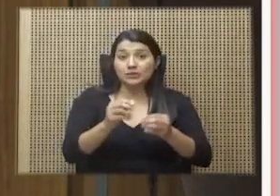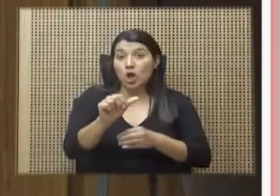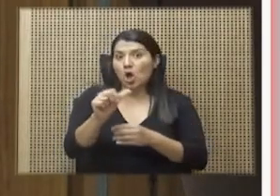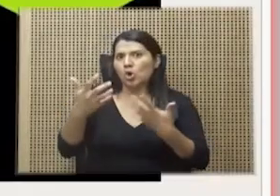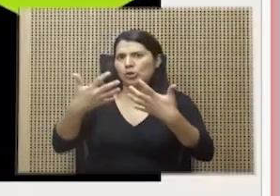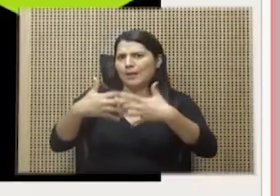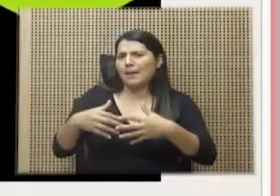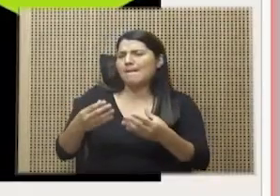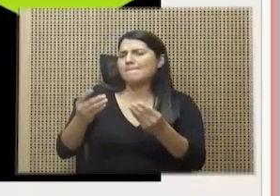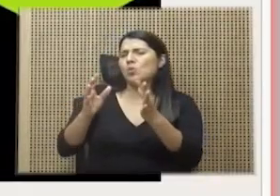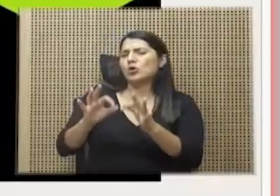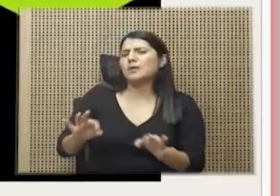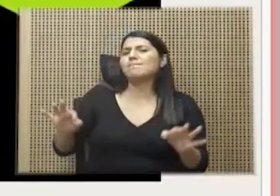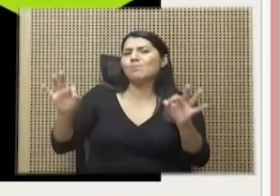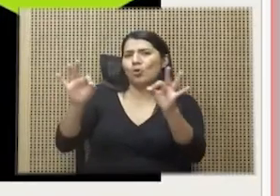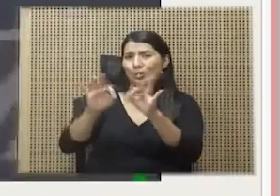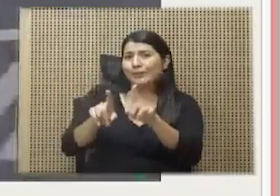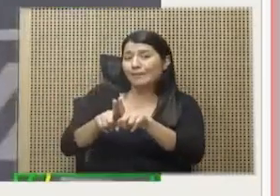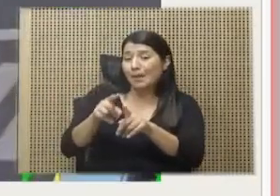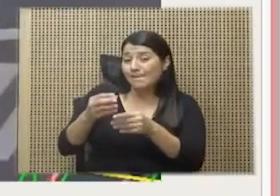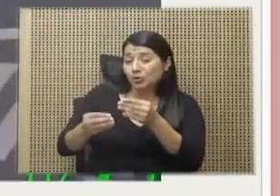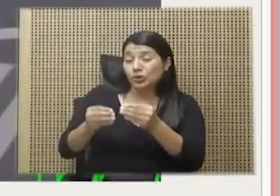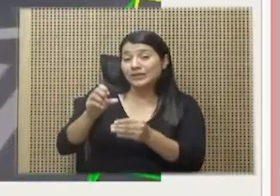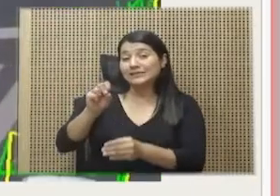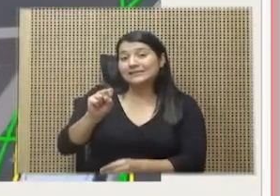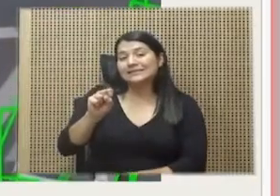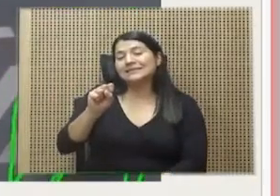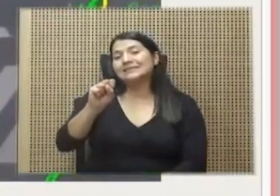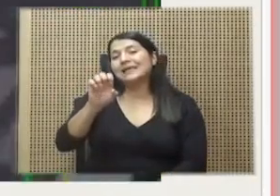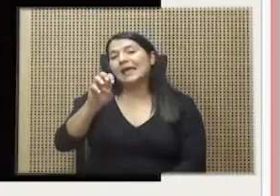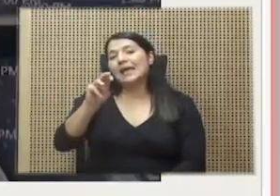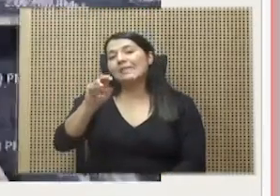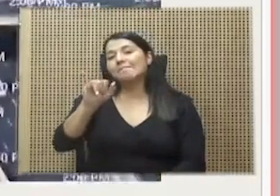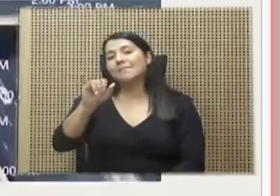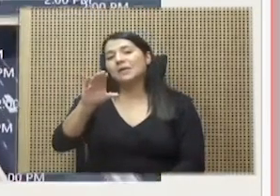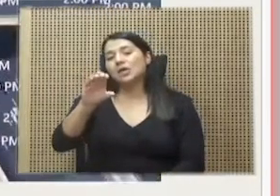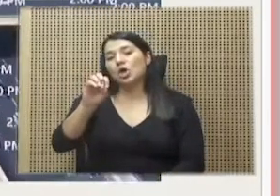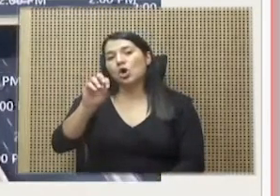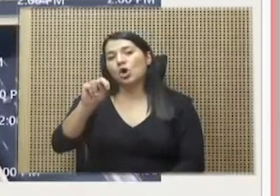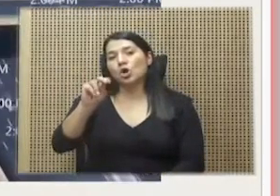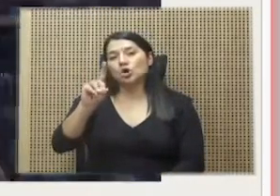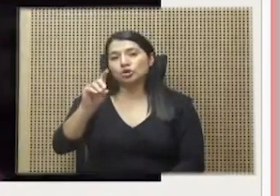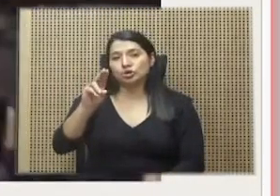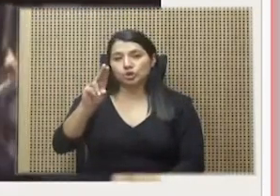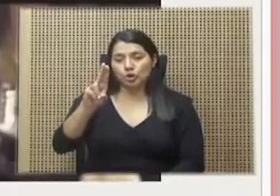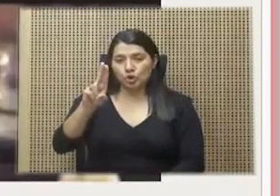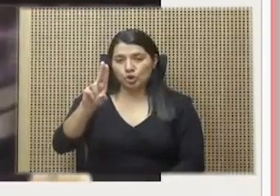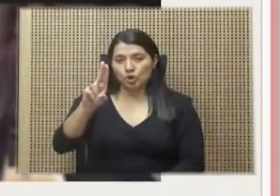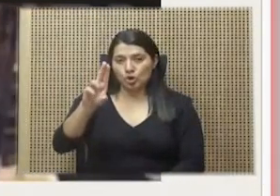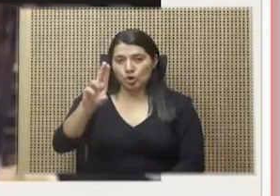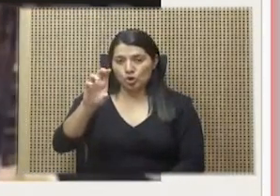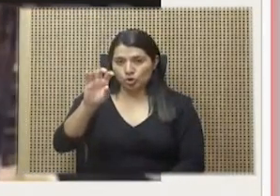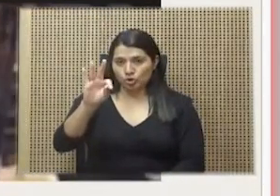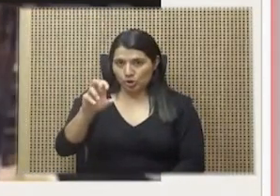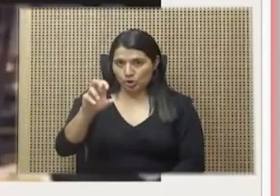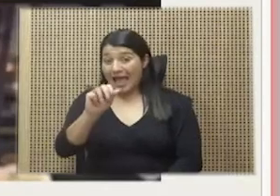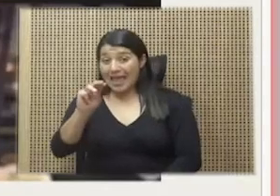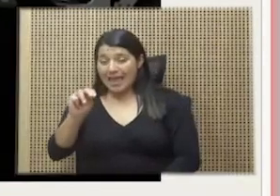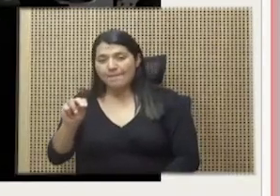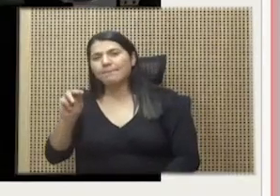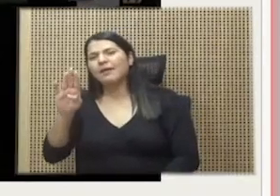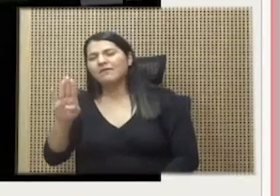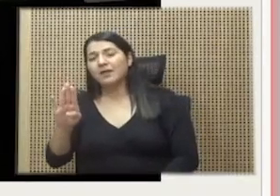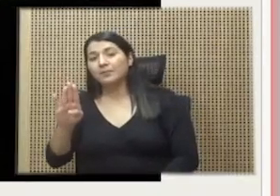relevante en semiconductores, AMD, nos tiene como una de sus opciones favoritas. Y adivinen quién